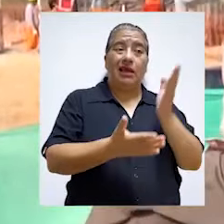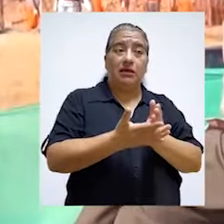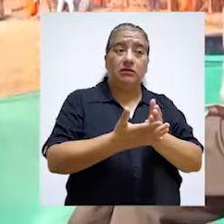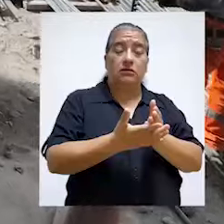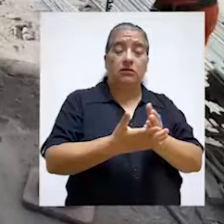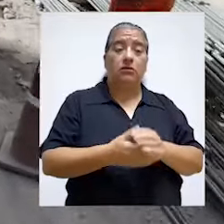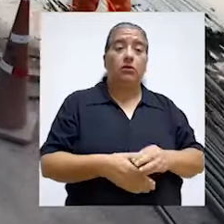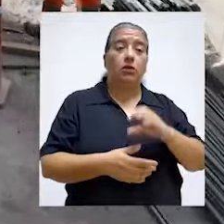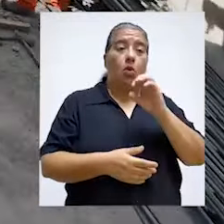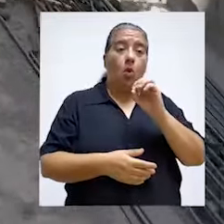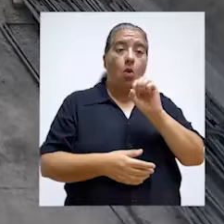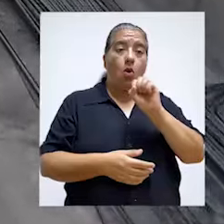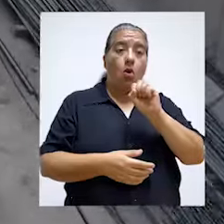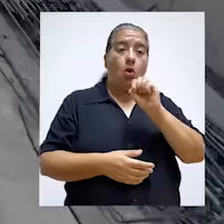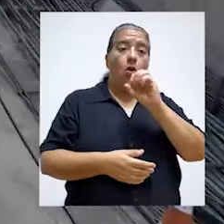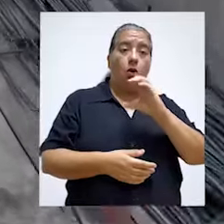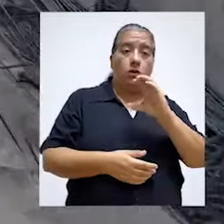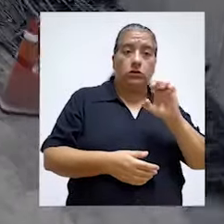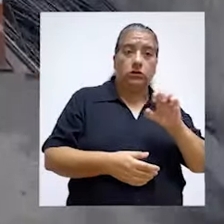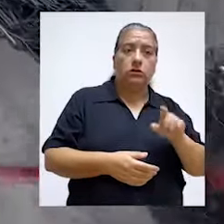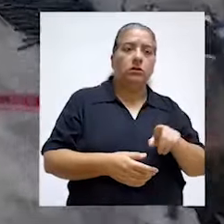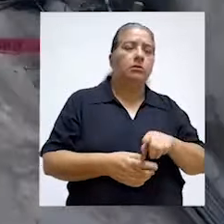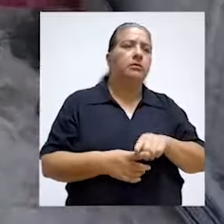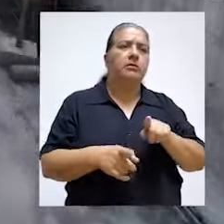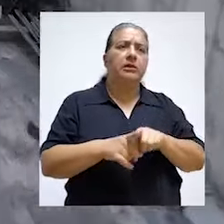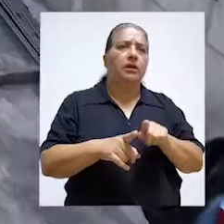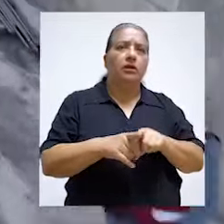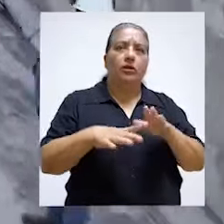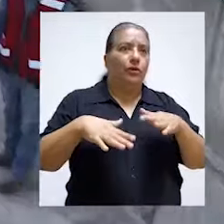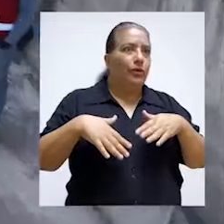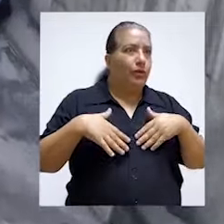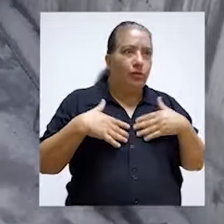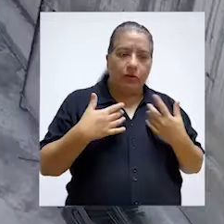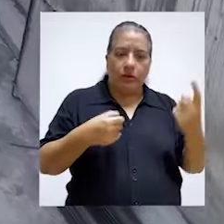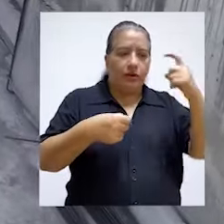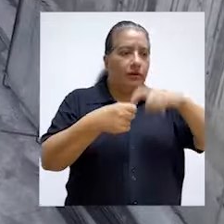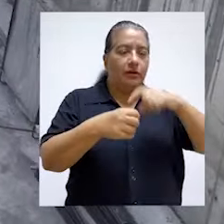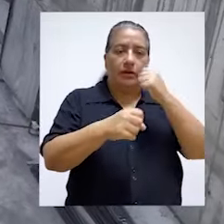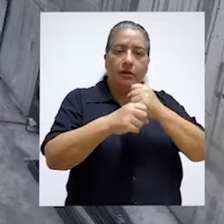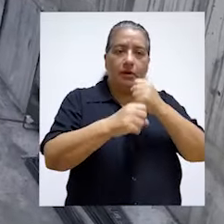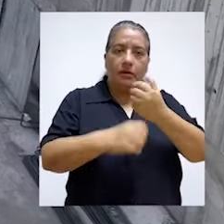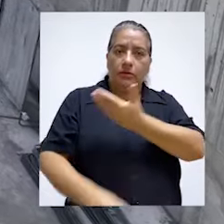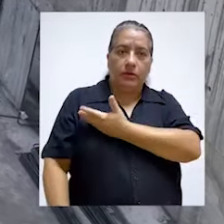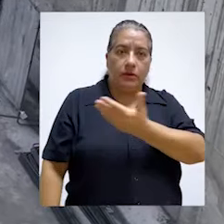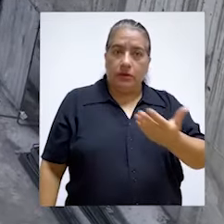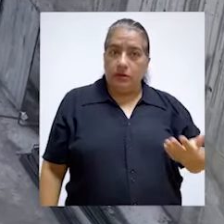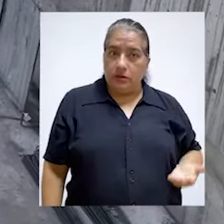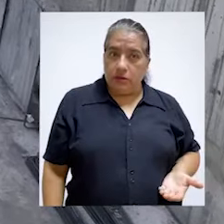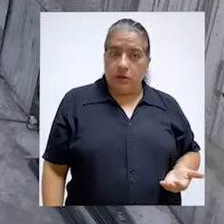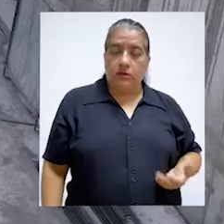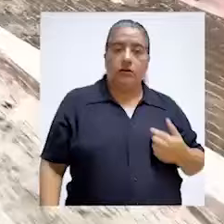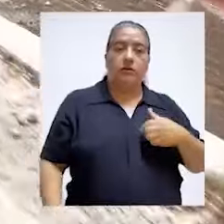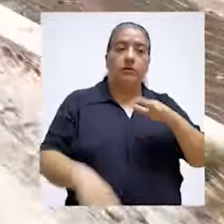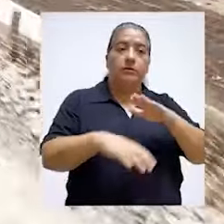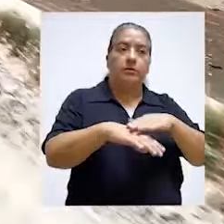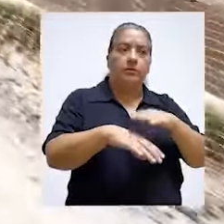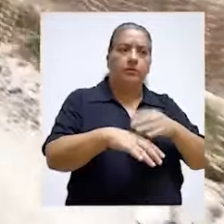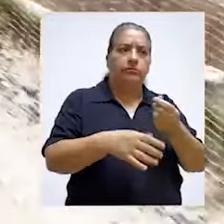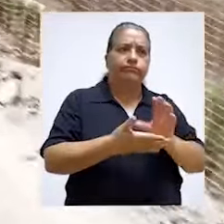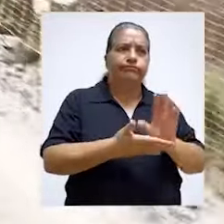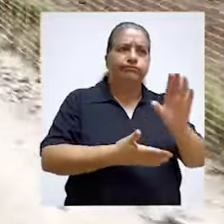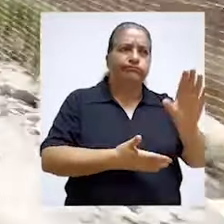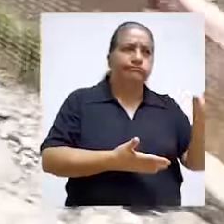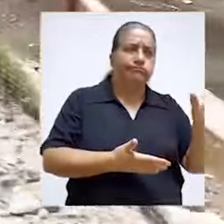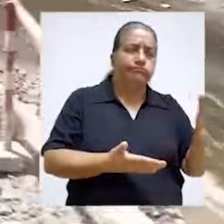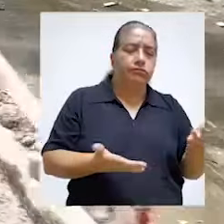Y además estamos advirtiendo aquellos proyectos que, habiendo tenido un acompañamiento del control concurrente o de